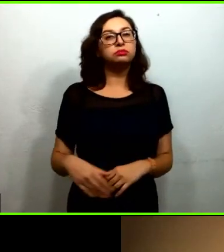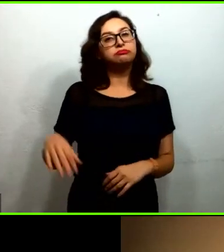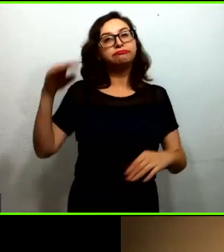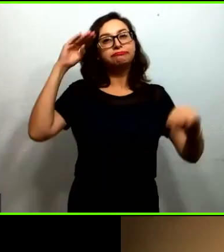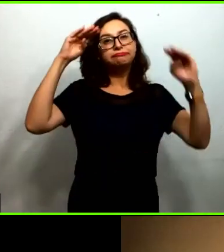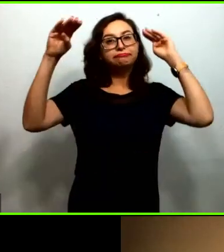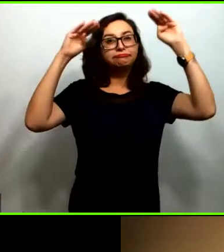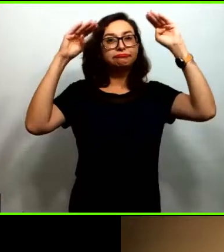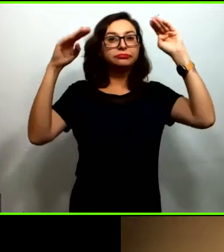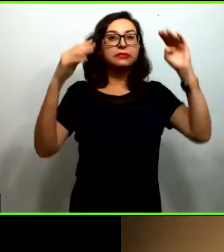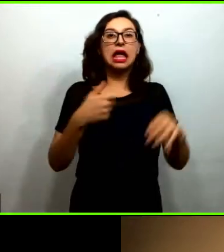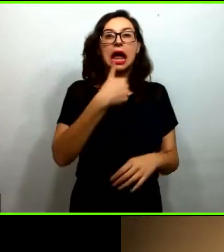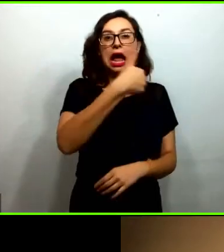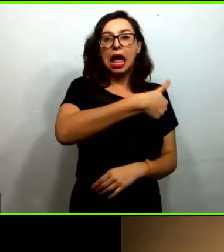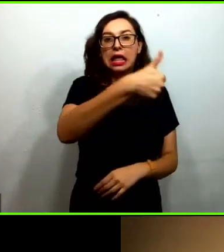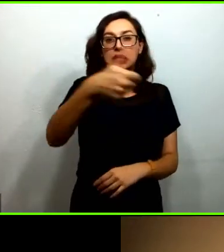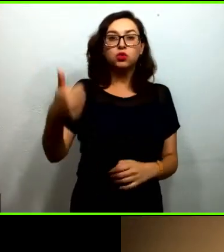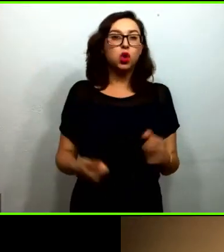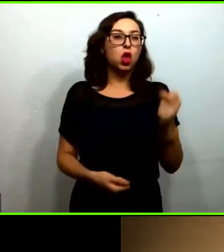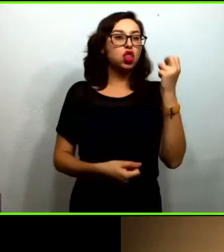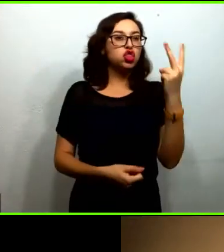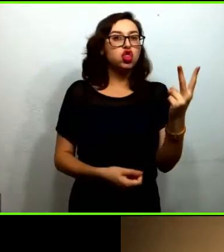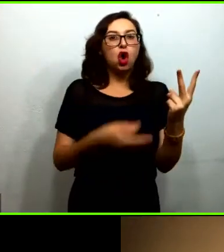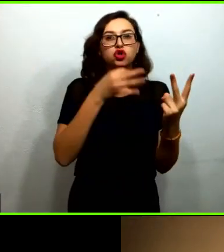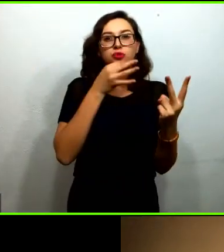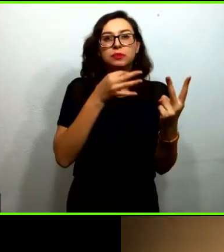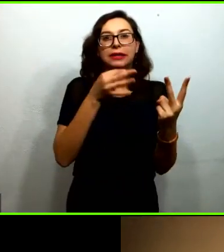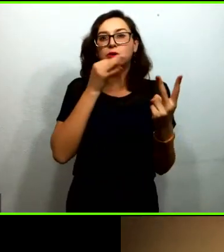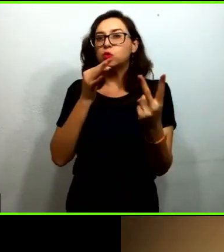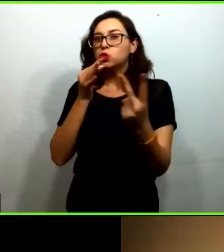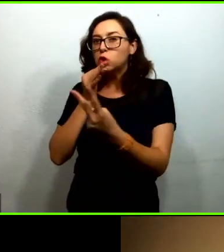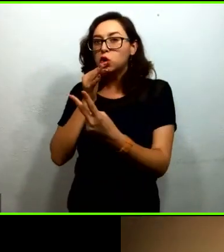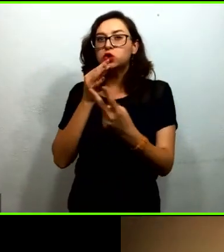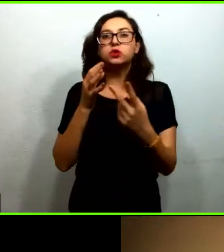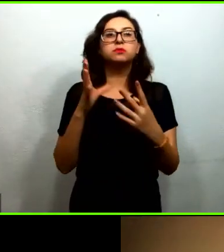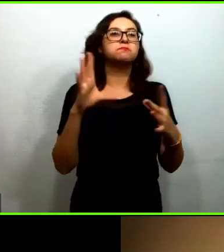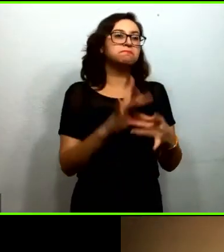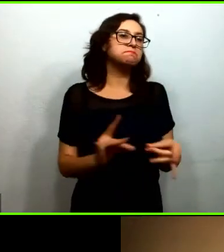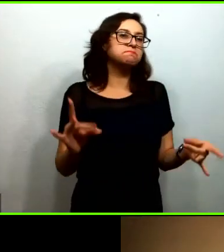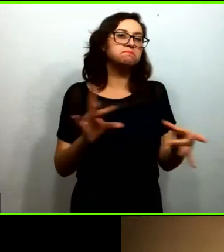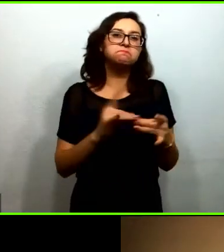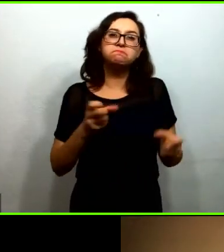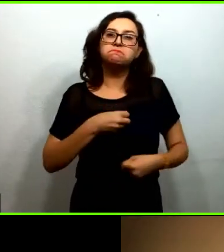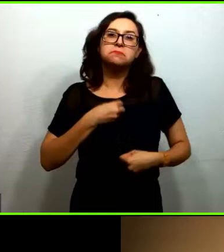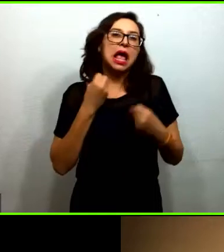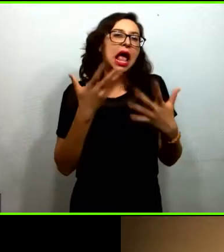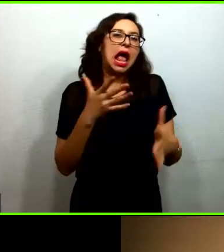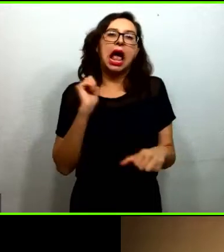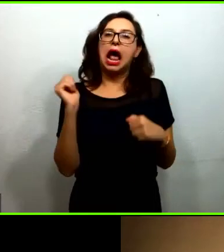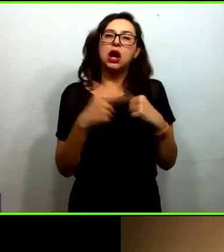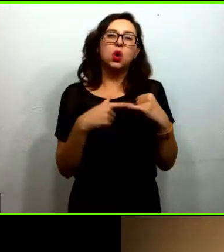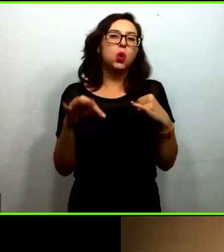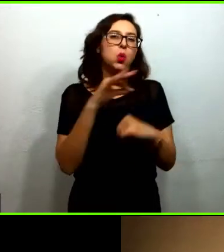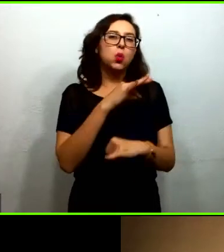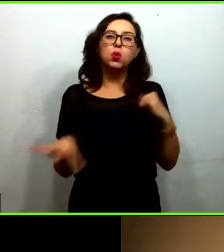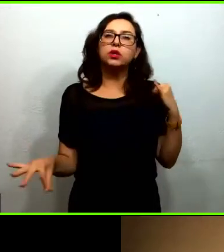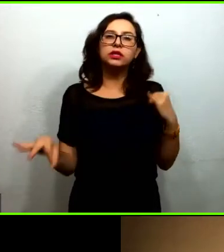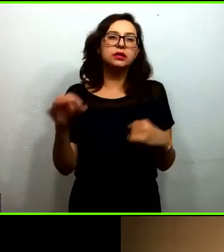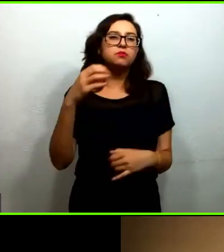tomen dos minutos para compartir con nosotros una reflexión final podemos empezar